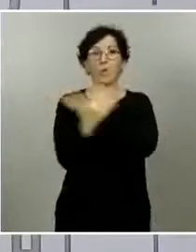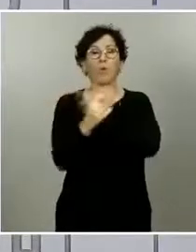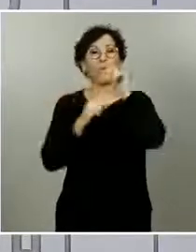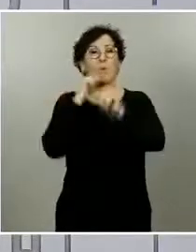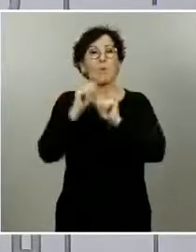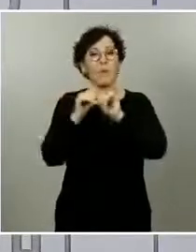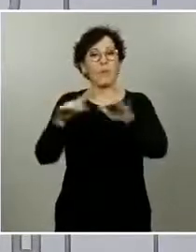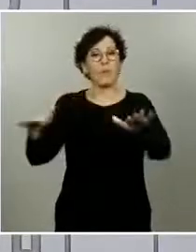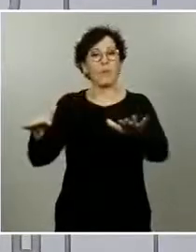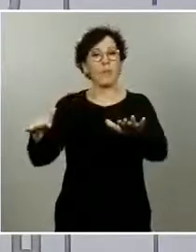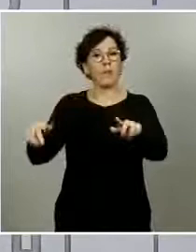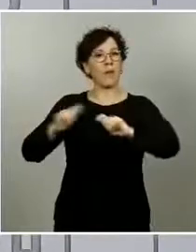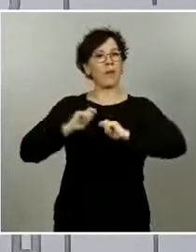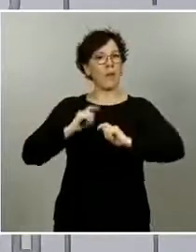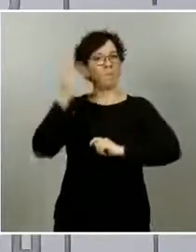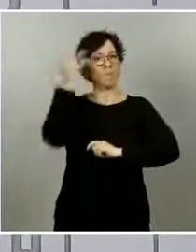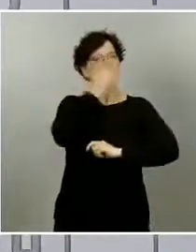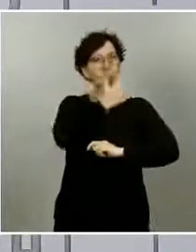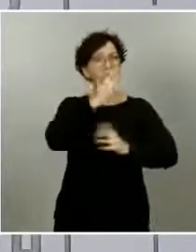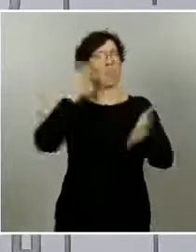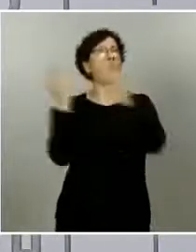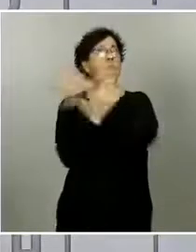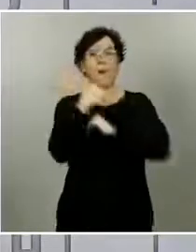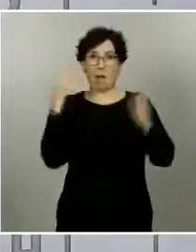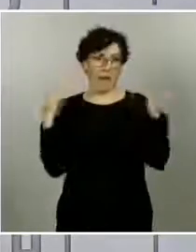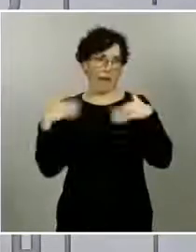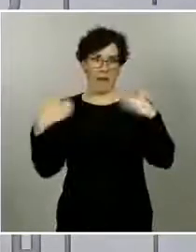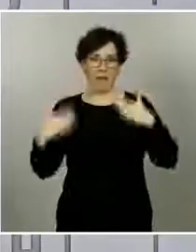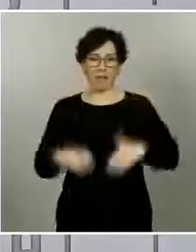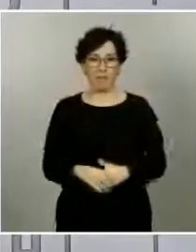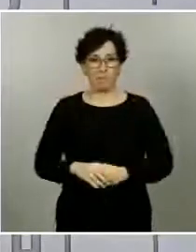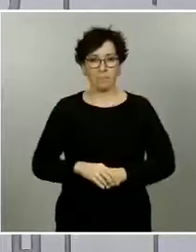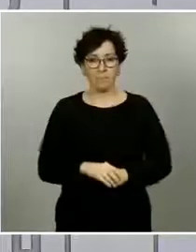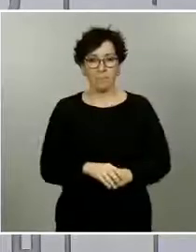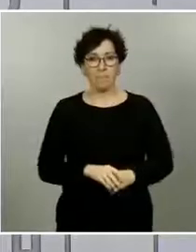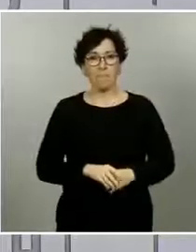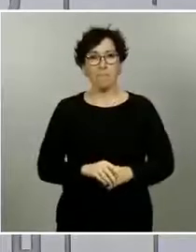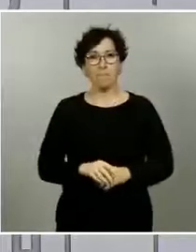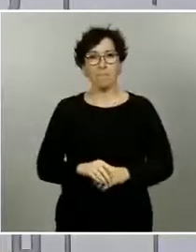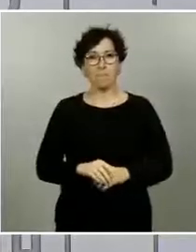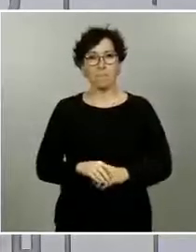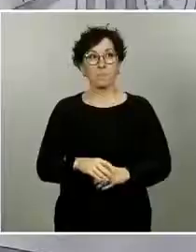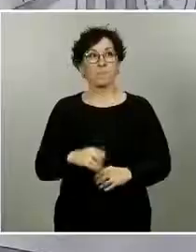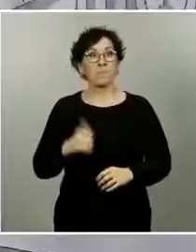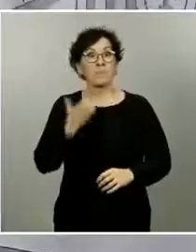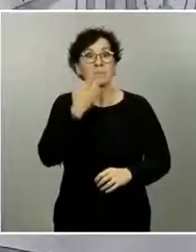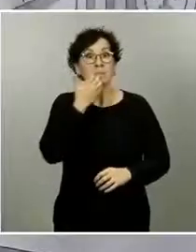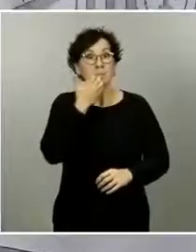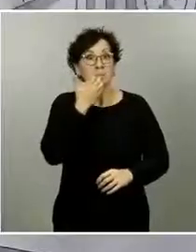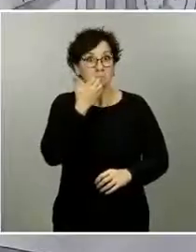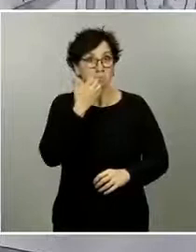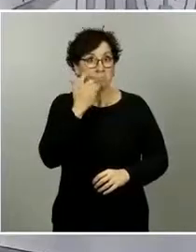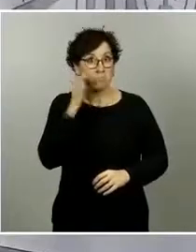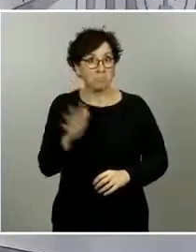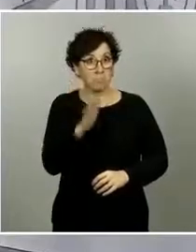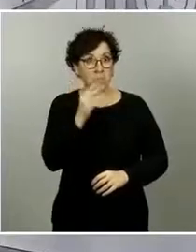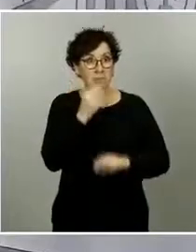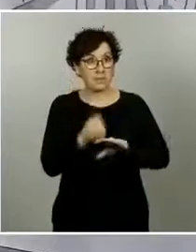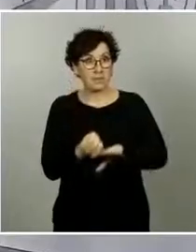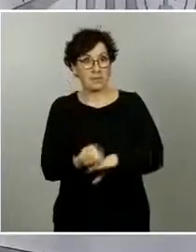lo cierto es que la evolución de la epidemia hasta ahora no hay ningún indicio que nos indique que ha cambiado sustancialmente.